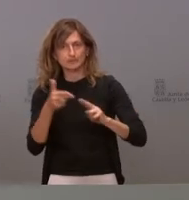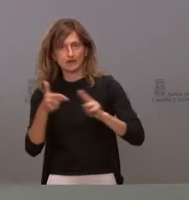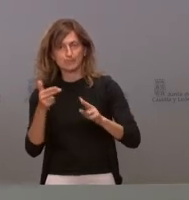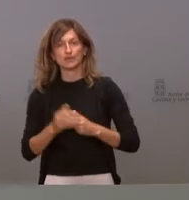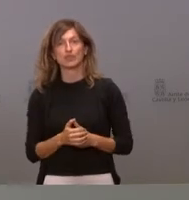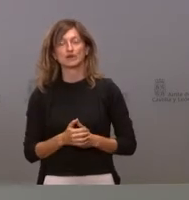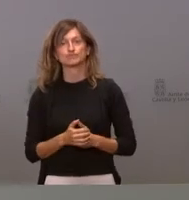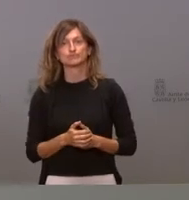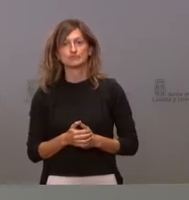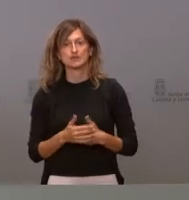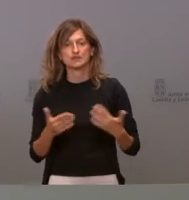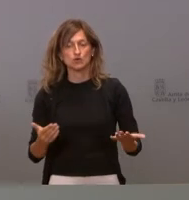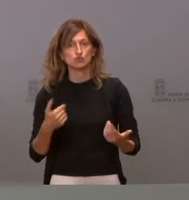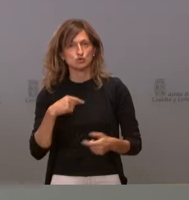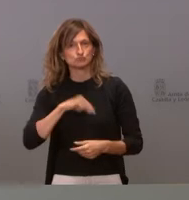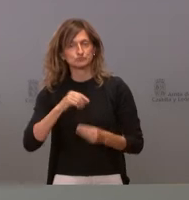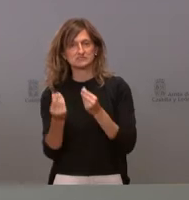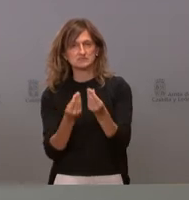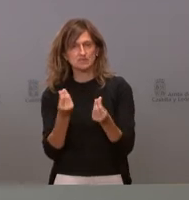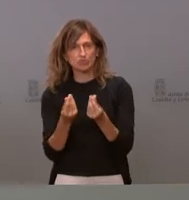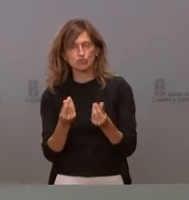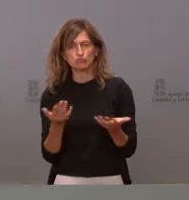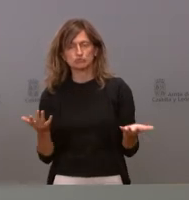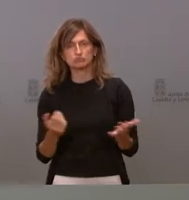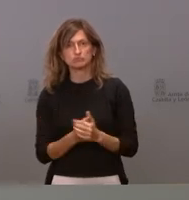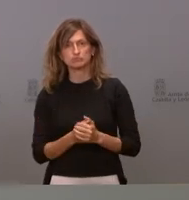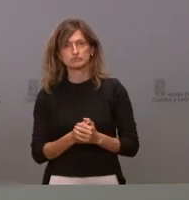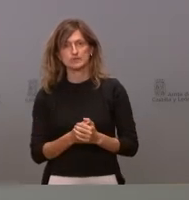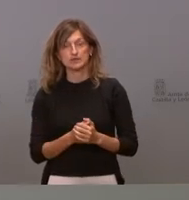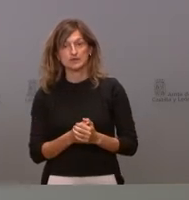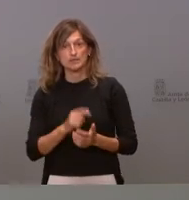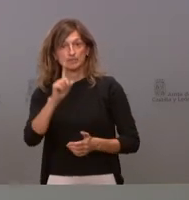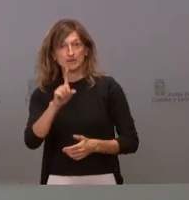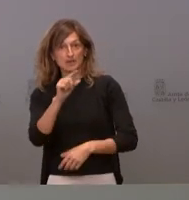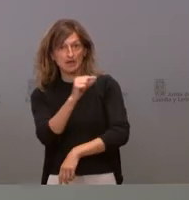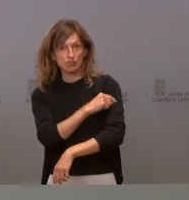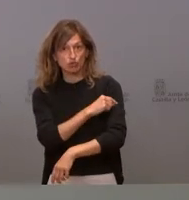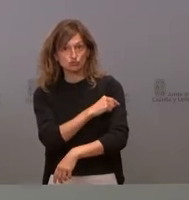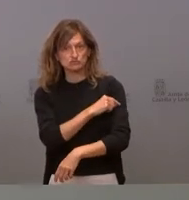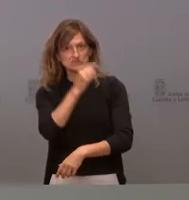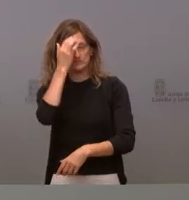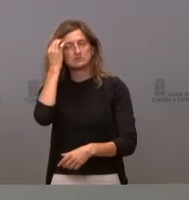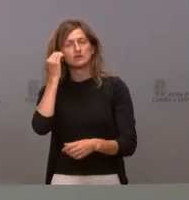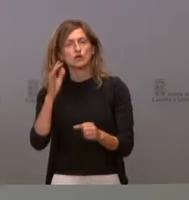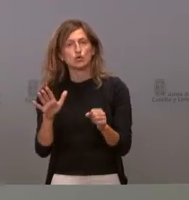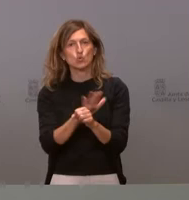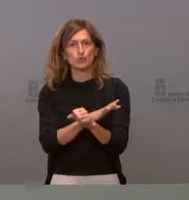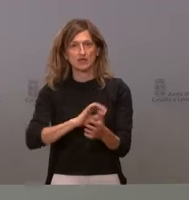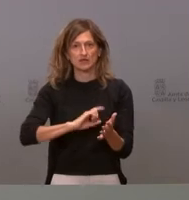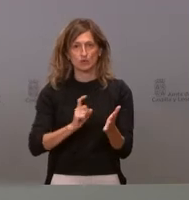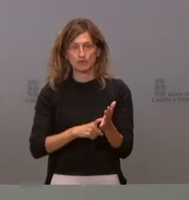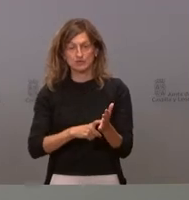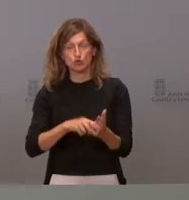rápida. Entonces, yo tengo la sensación que desde luego con primeras dosis probablemente cubramos a todos y con